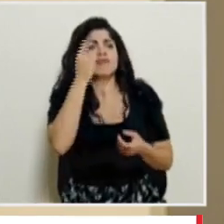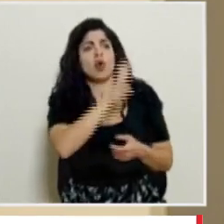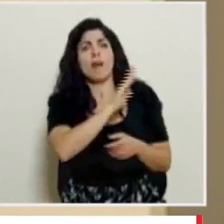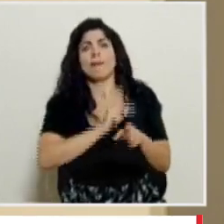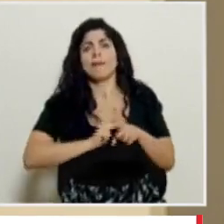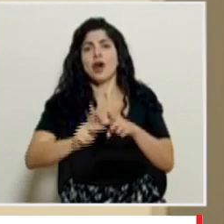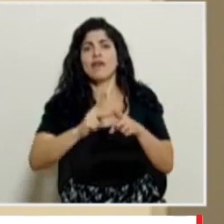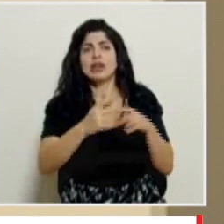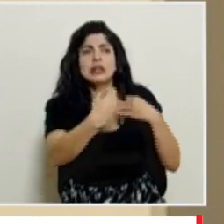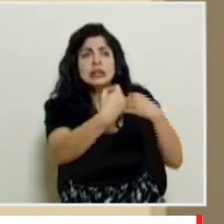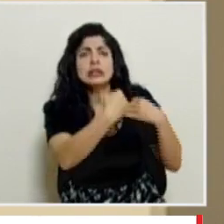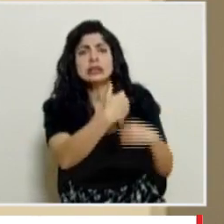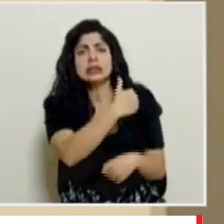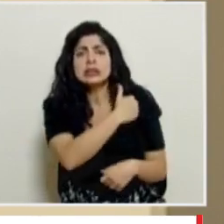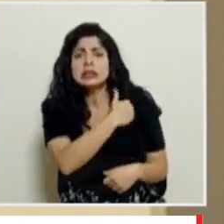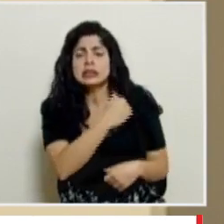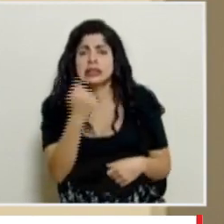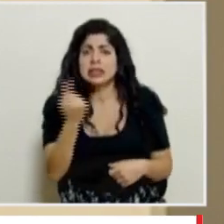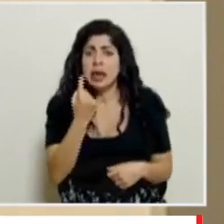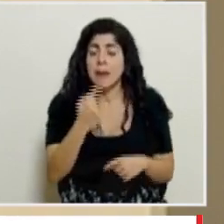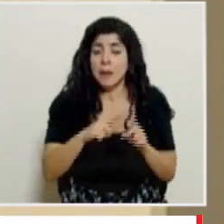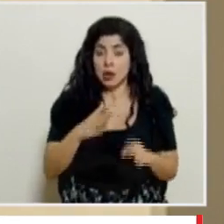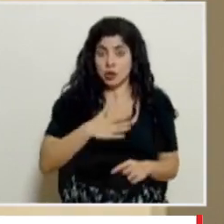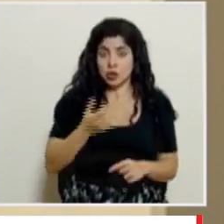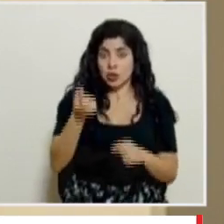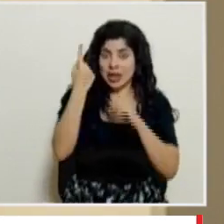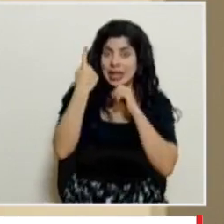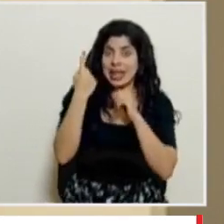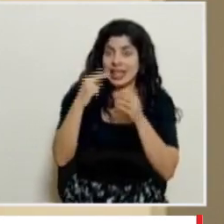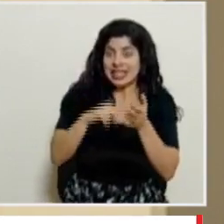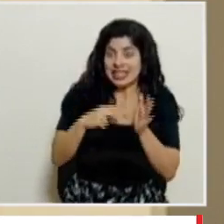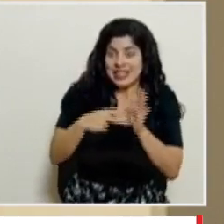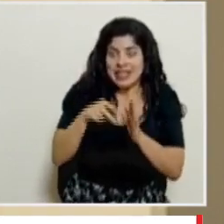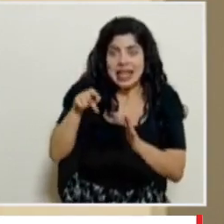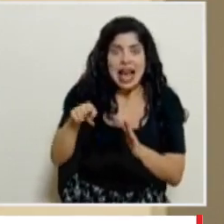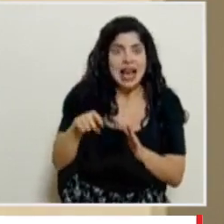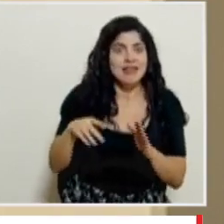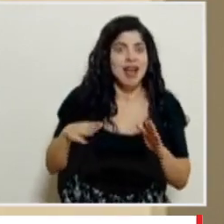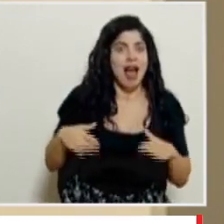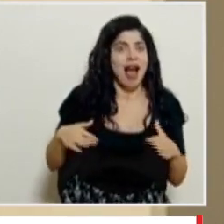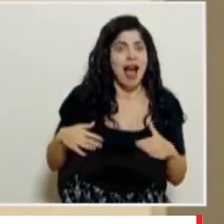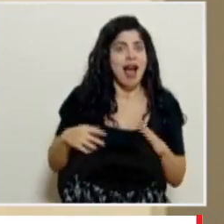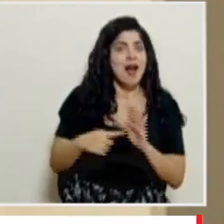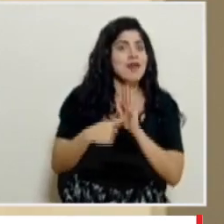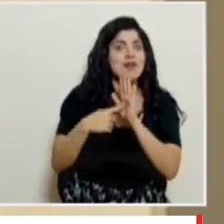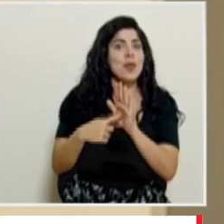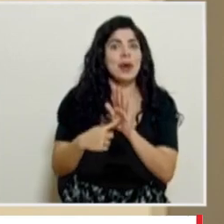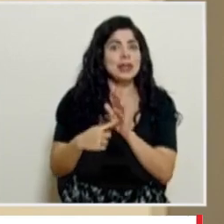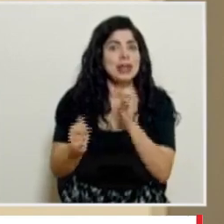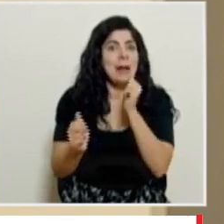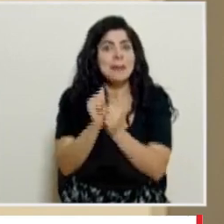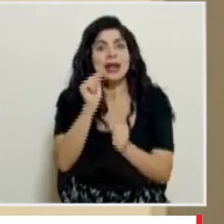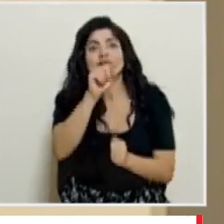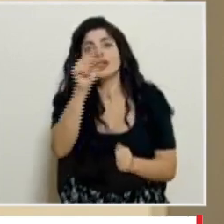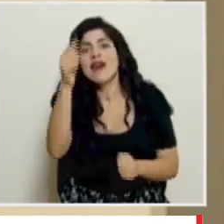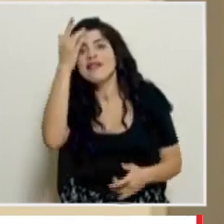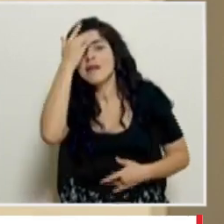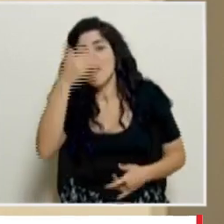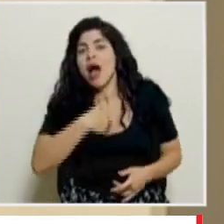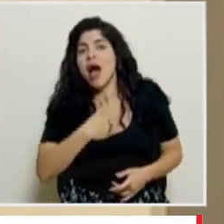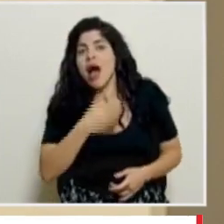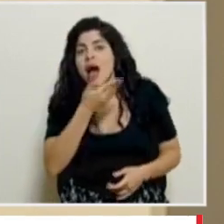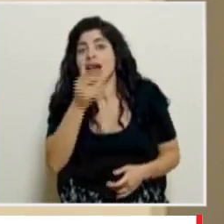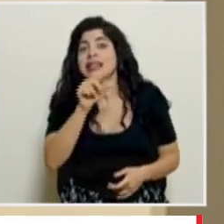profesionalmente nos alertan siempre. pero tengo entendido que no estamos reflejando aquí todavía el porcentaje mayor de los casos que se